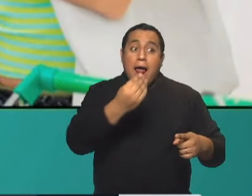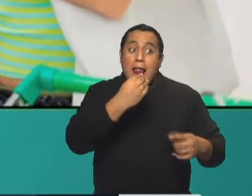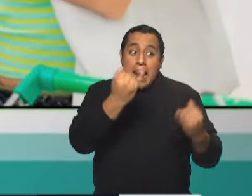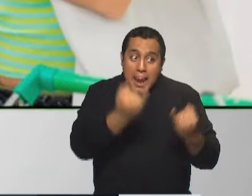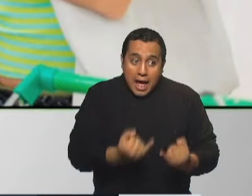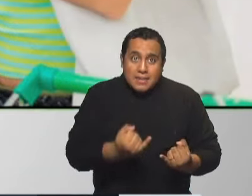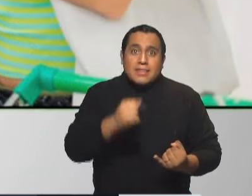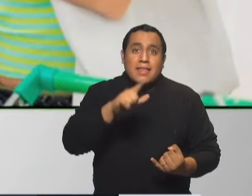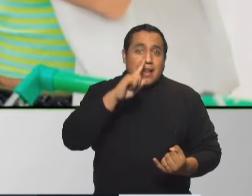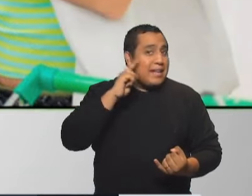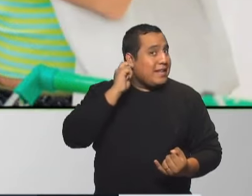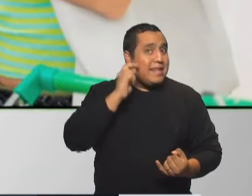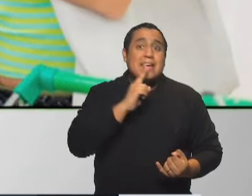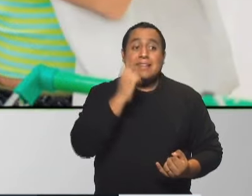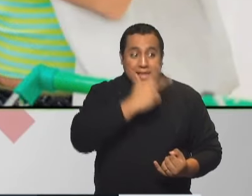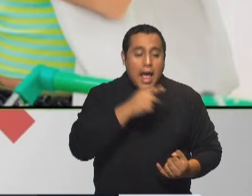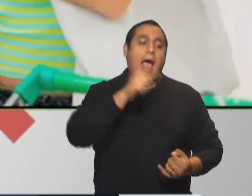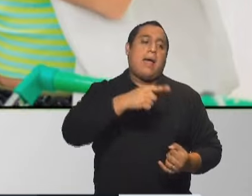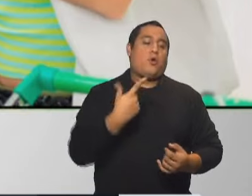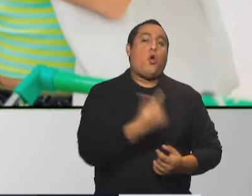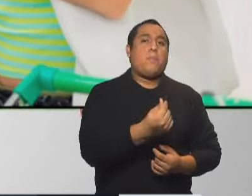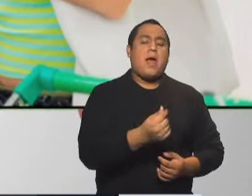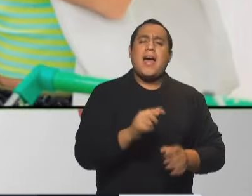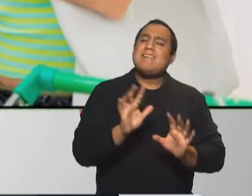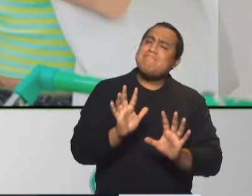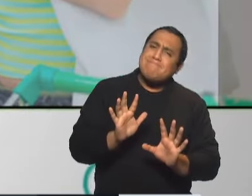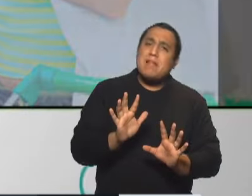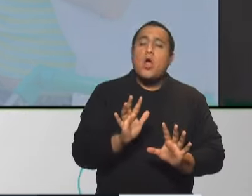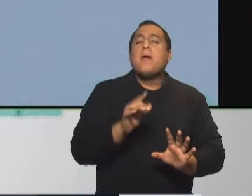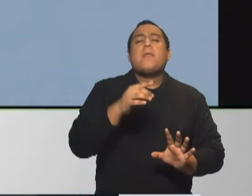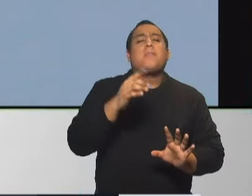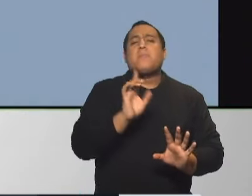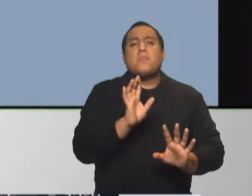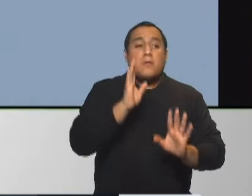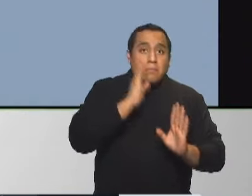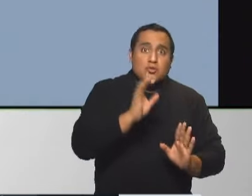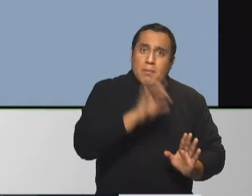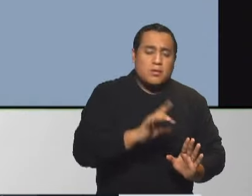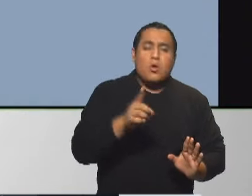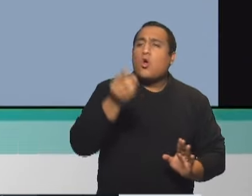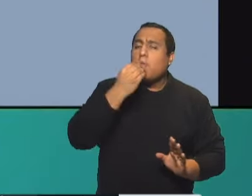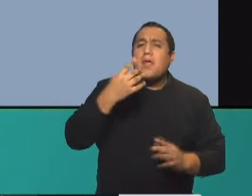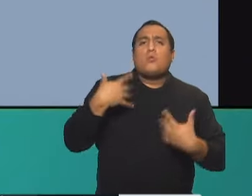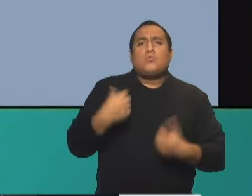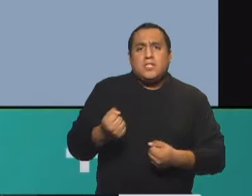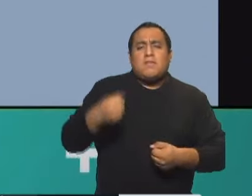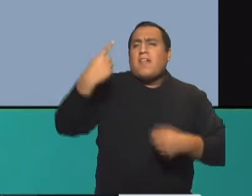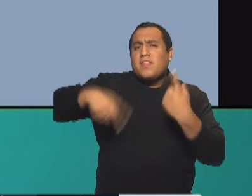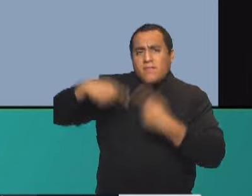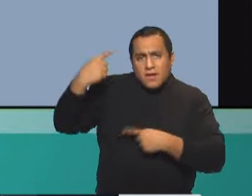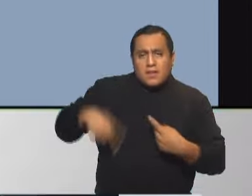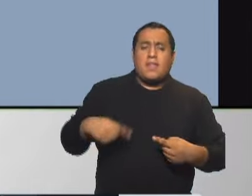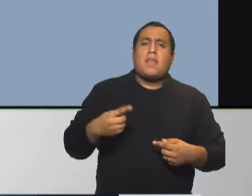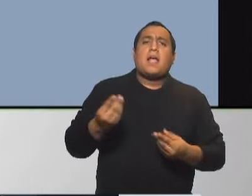principal. ¿Sí? Una alimentación nutritiva, variada, equilibrada, en cantidad, en